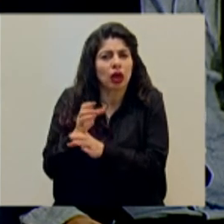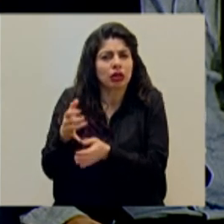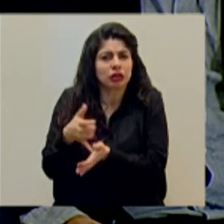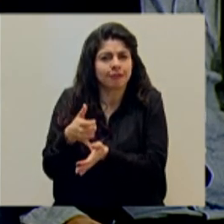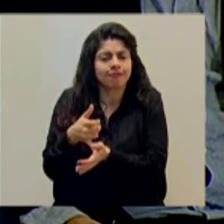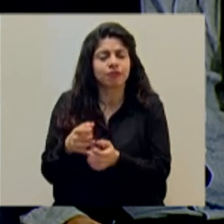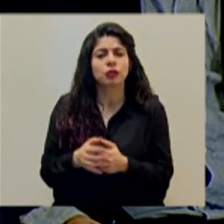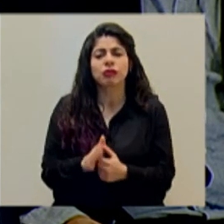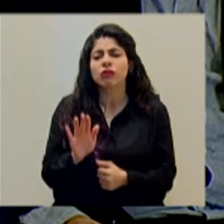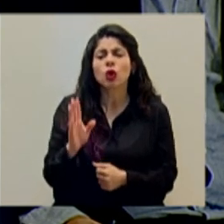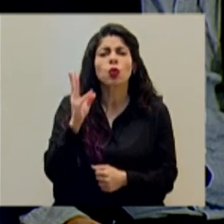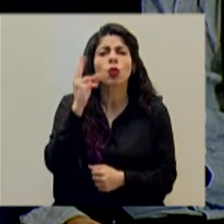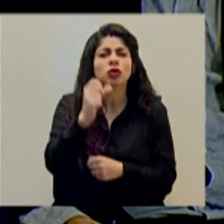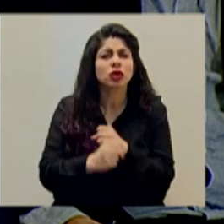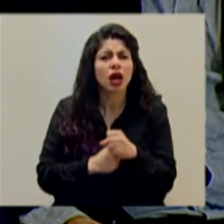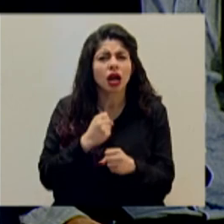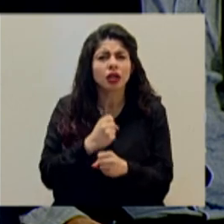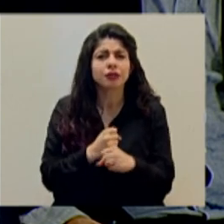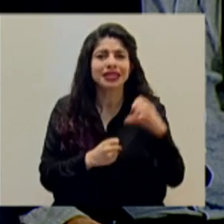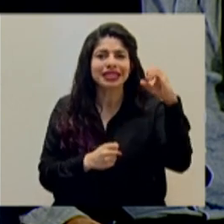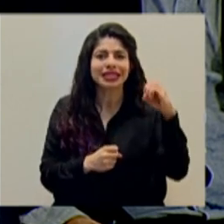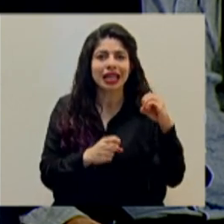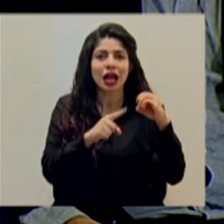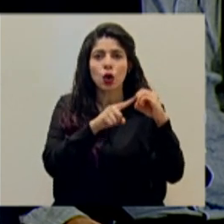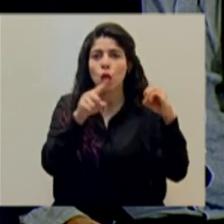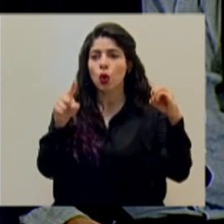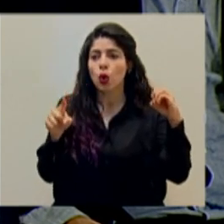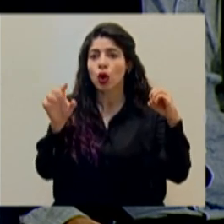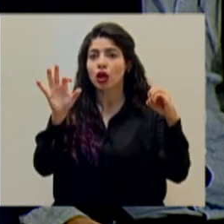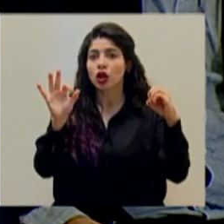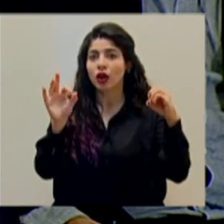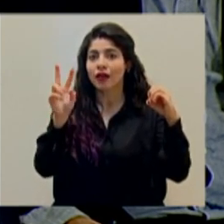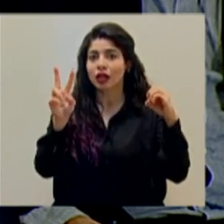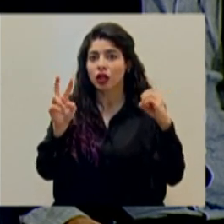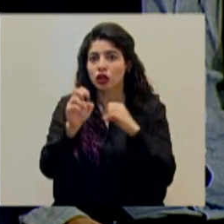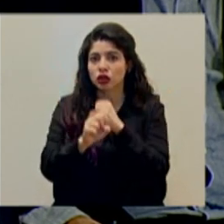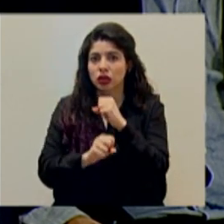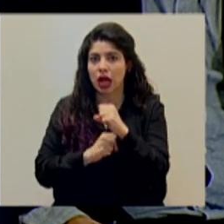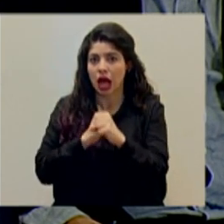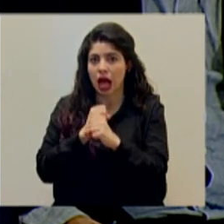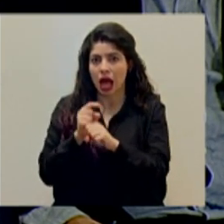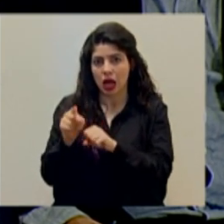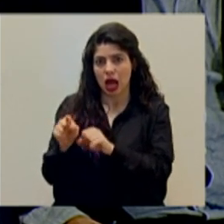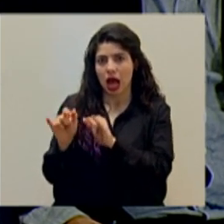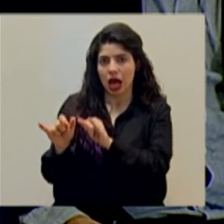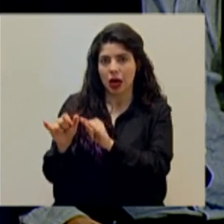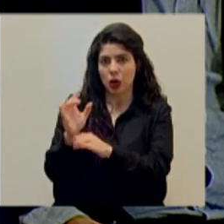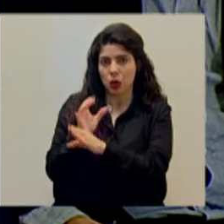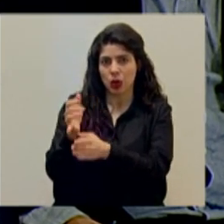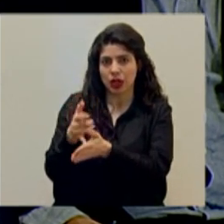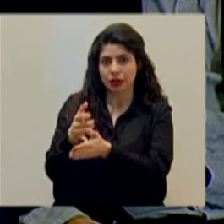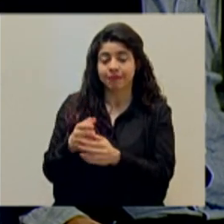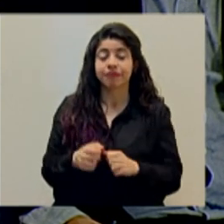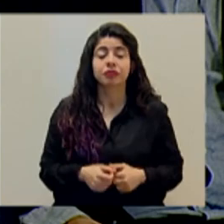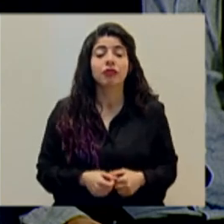con un rango de edad que va desde los cero hasta los 92 años. Con respecto a los fallecimientos,